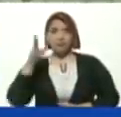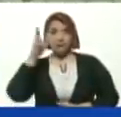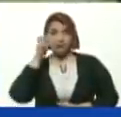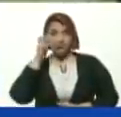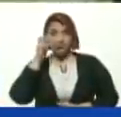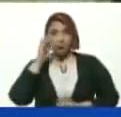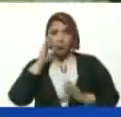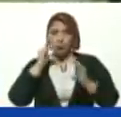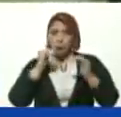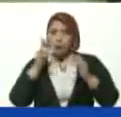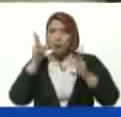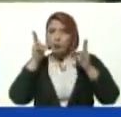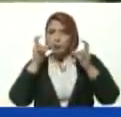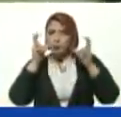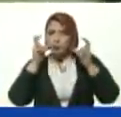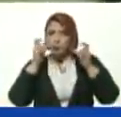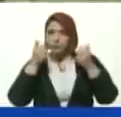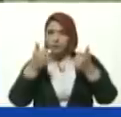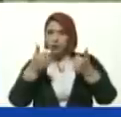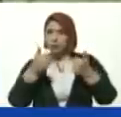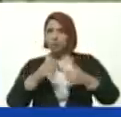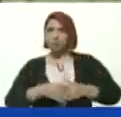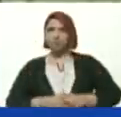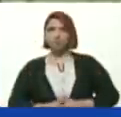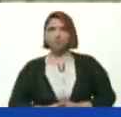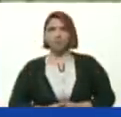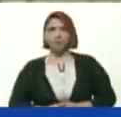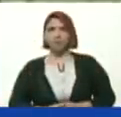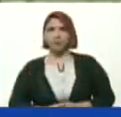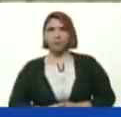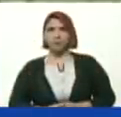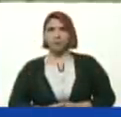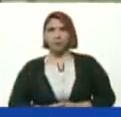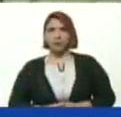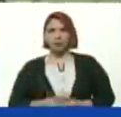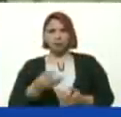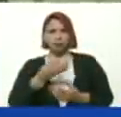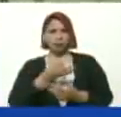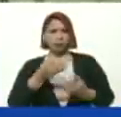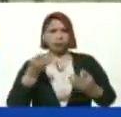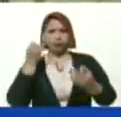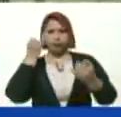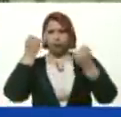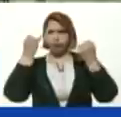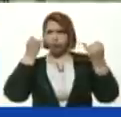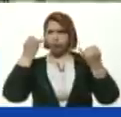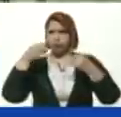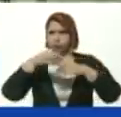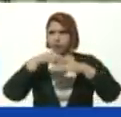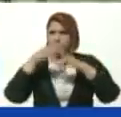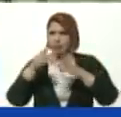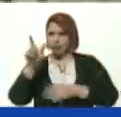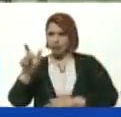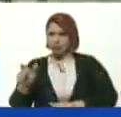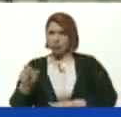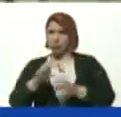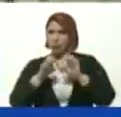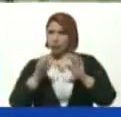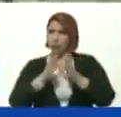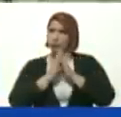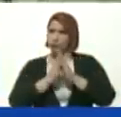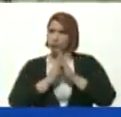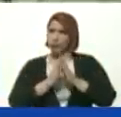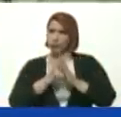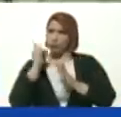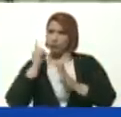Atentamente Y me parece Una extraordinaria idea Señora ministra Y vamos